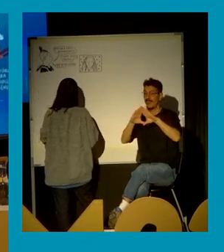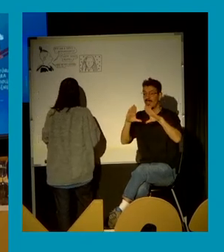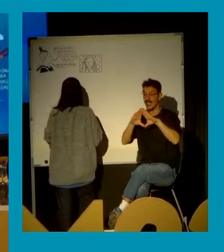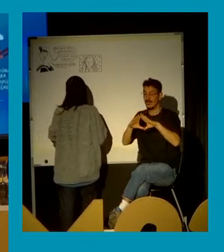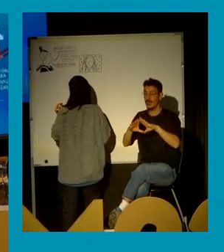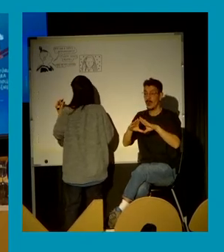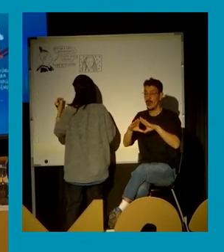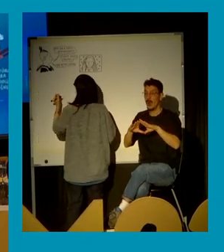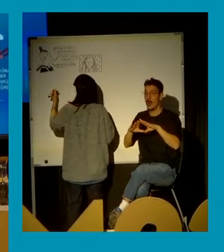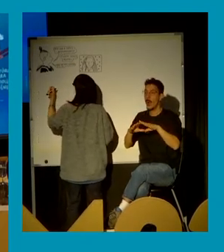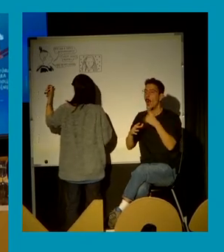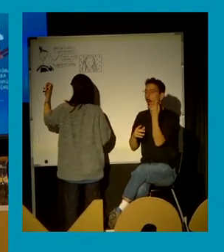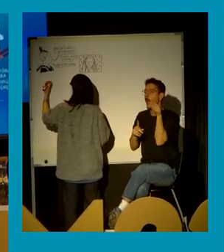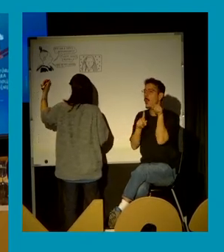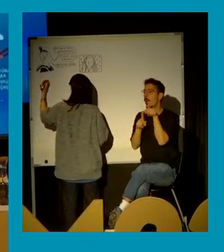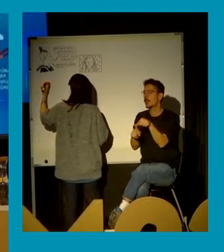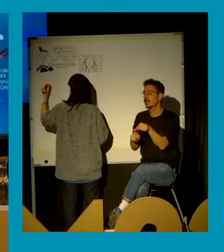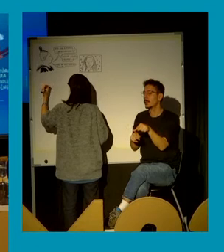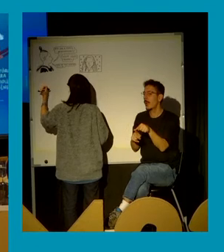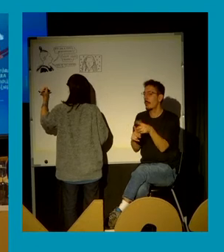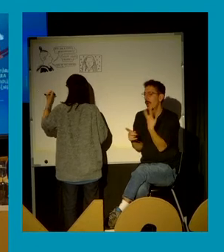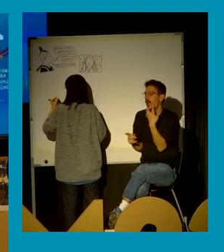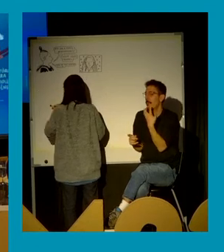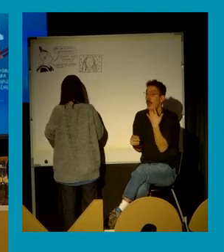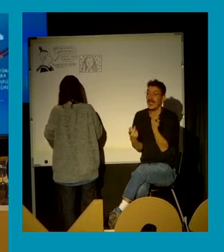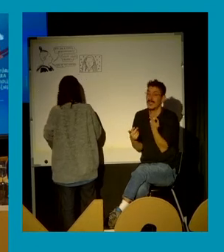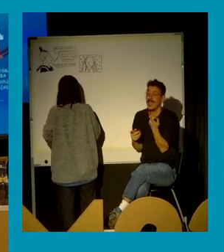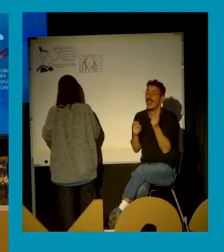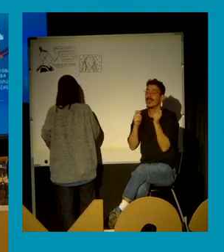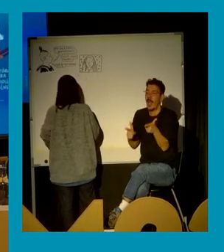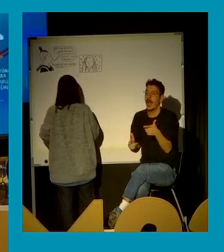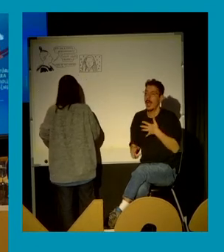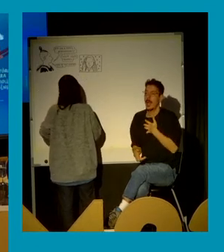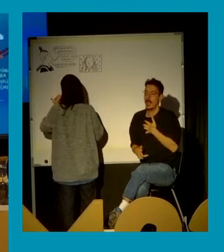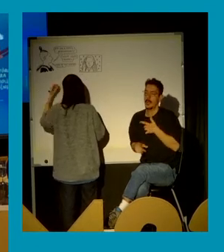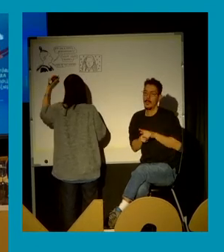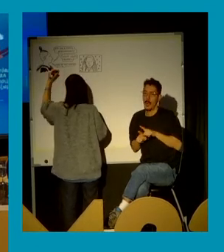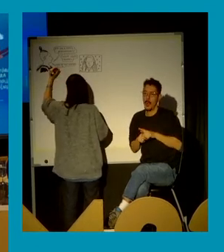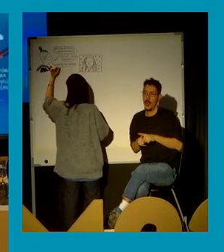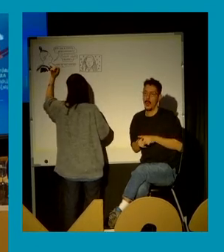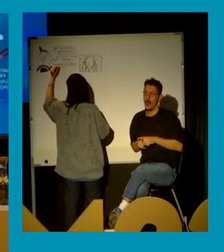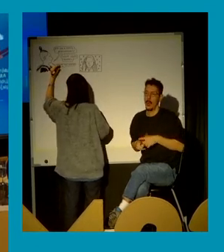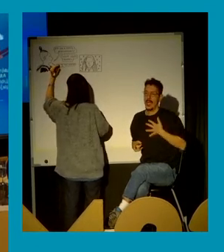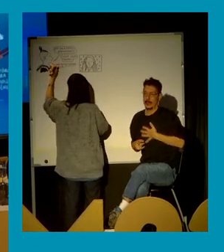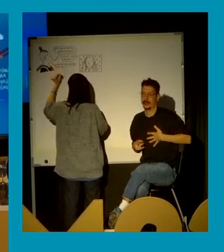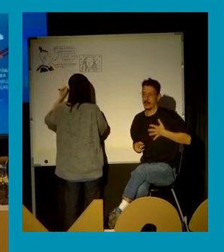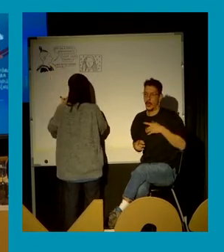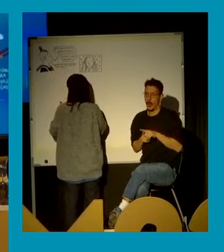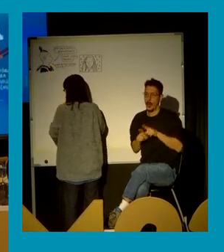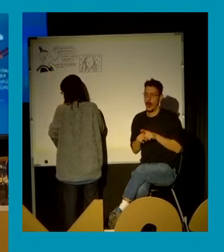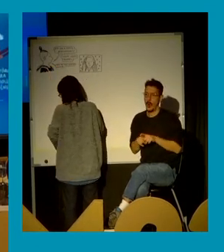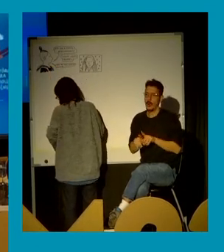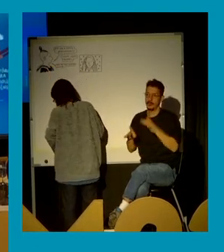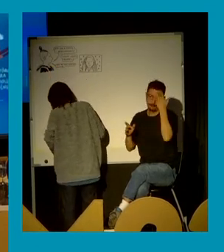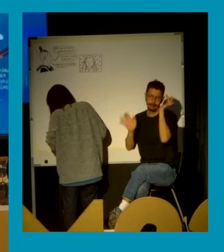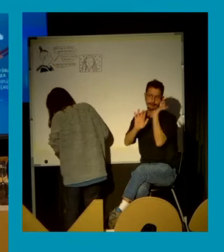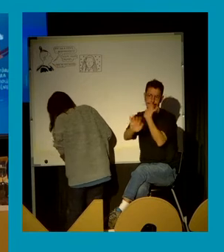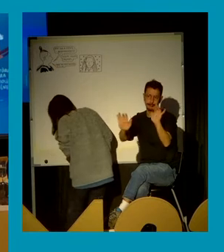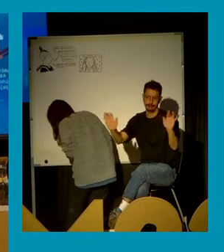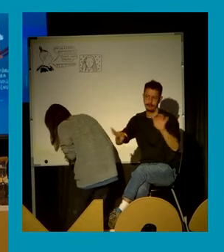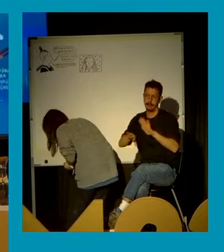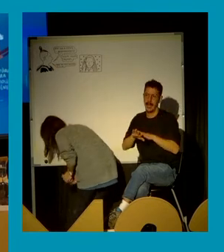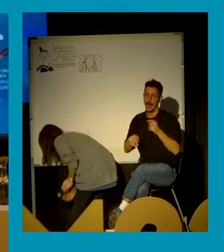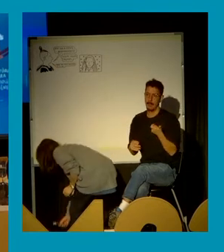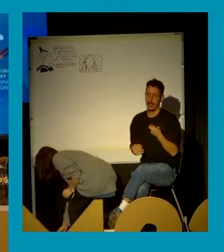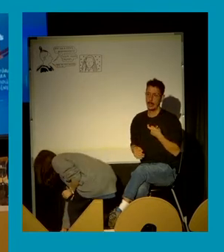incomodar, es, de alguna manera, digamos, transformar a través de la incomodidad. Y, por lo tanto, les puedo decir, o sea, si tengo que